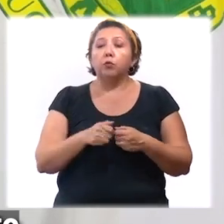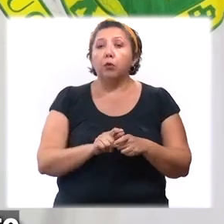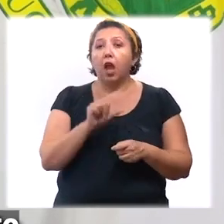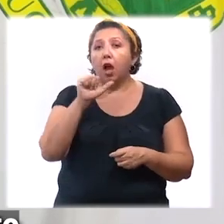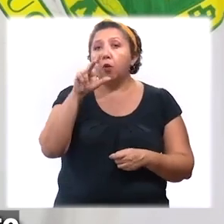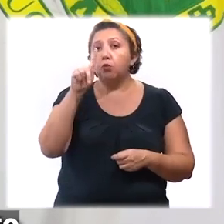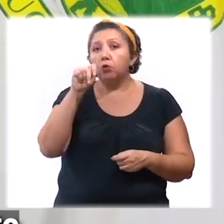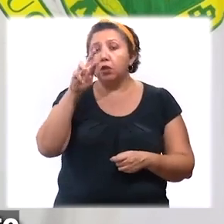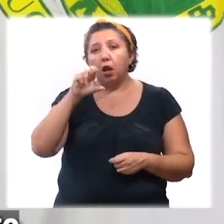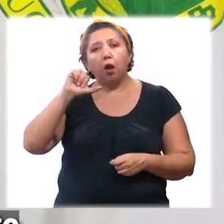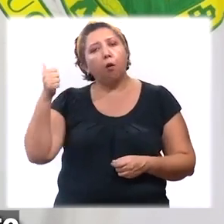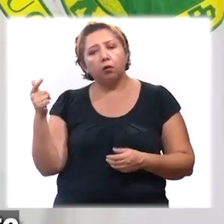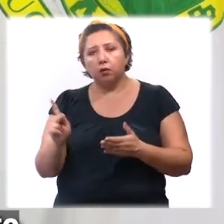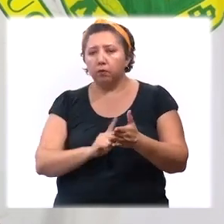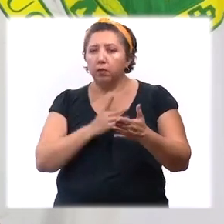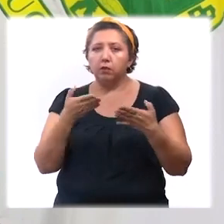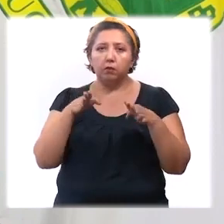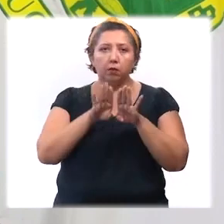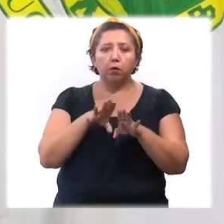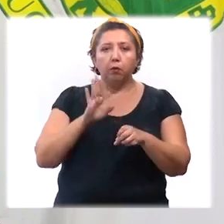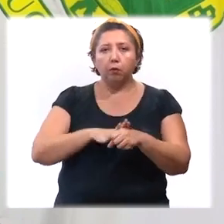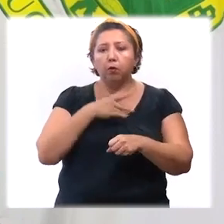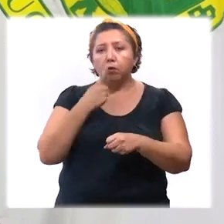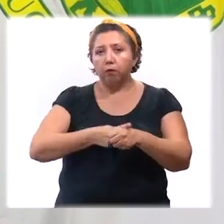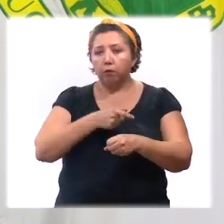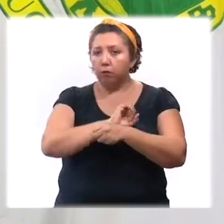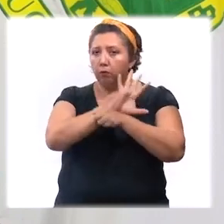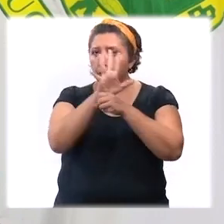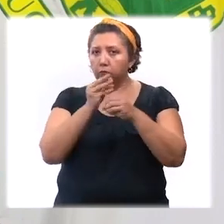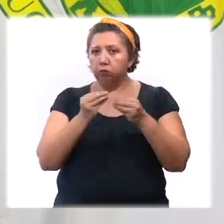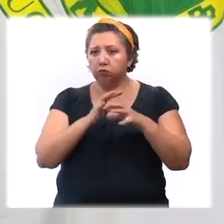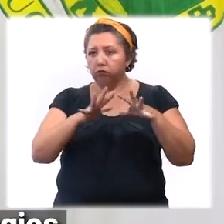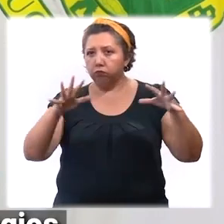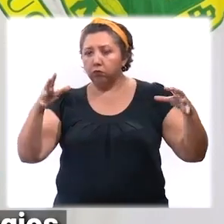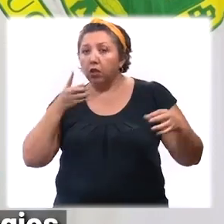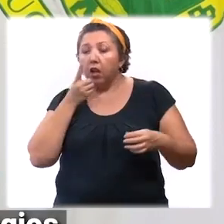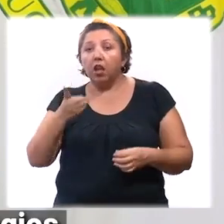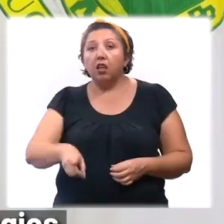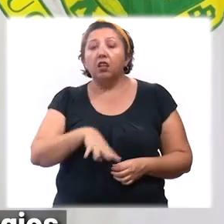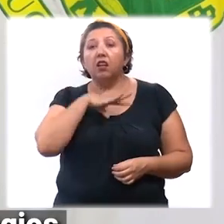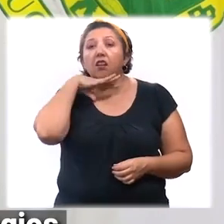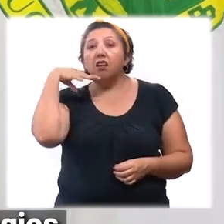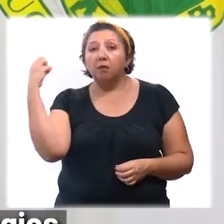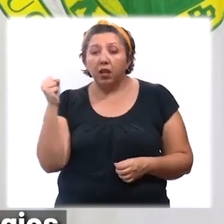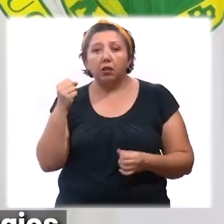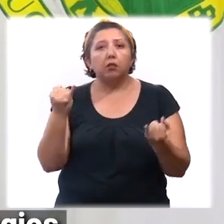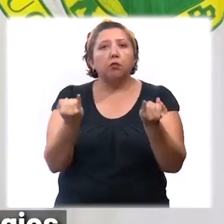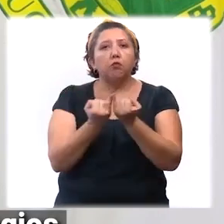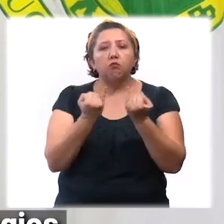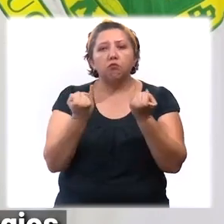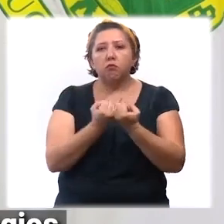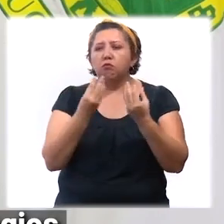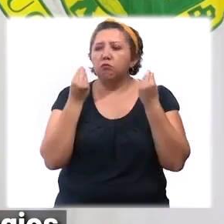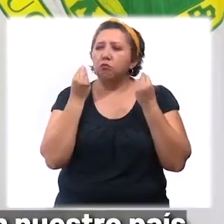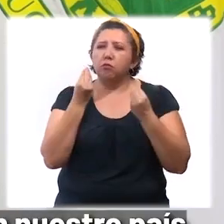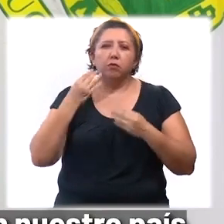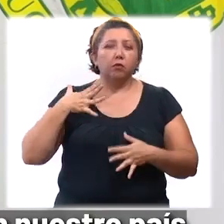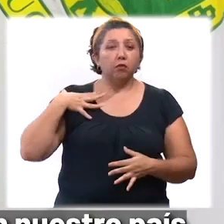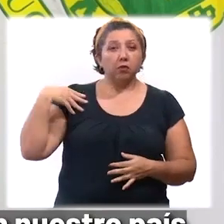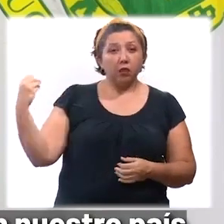Austria ya regresó de nuevo al confinamiento por la nueva ola de COVID y el caso de Alemania que presenta cifras históricas de contagios.